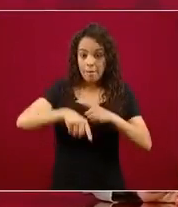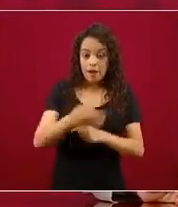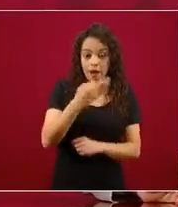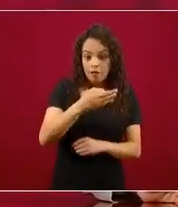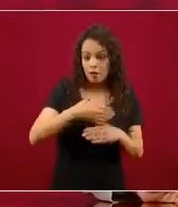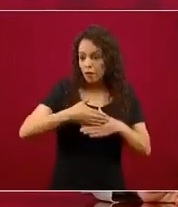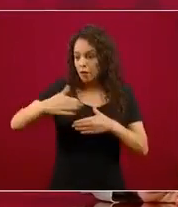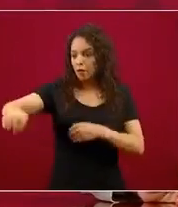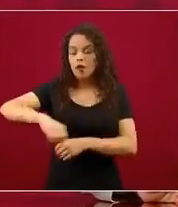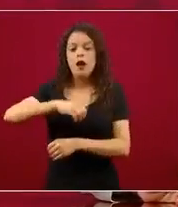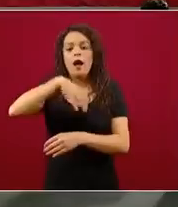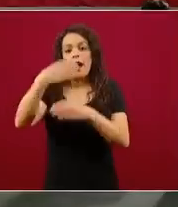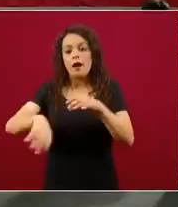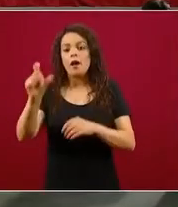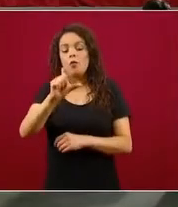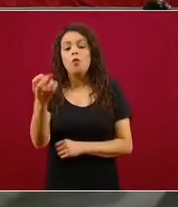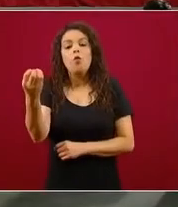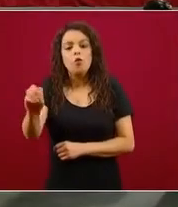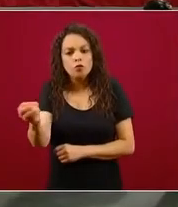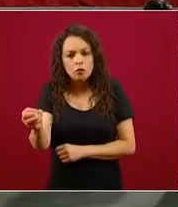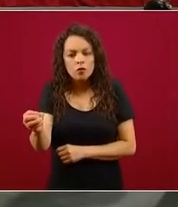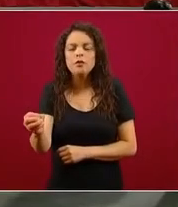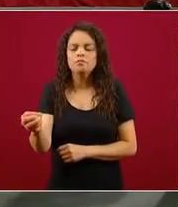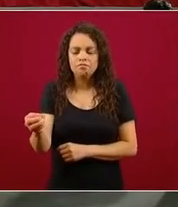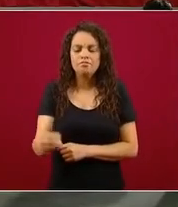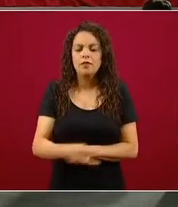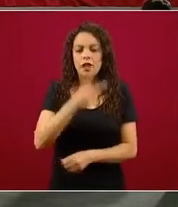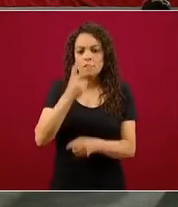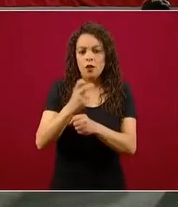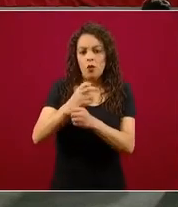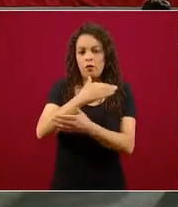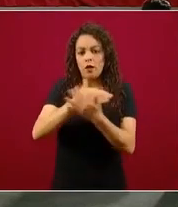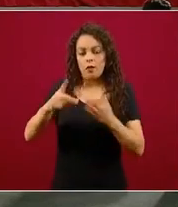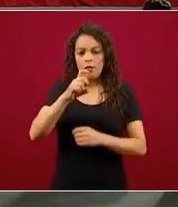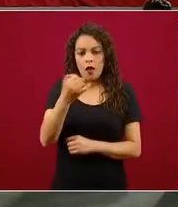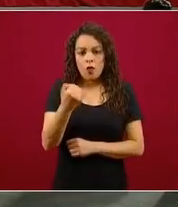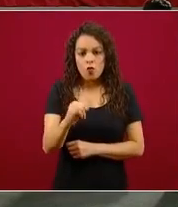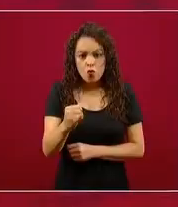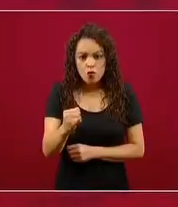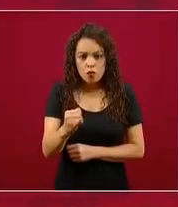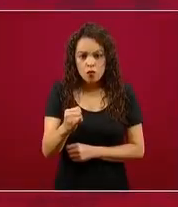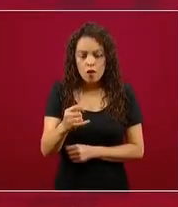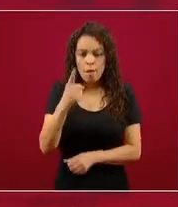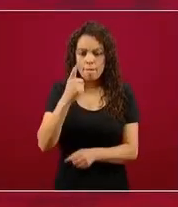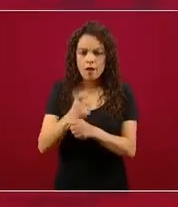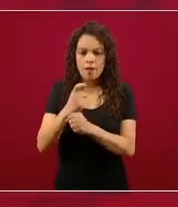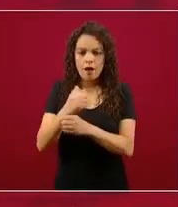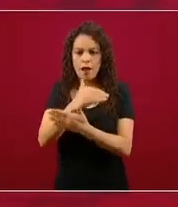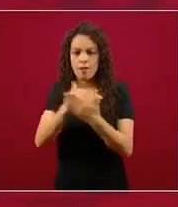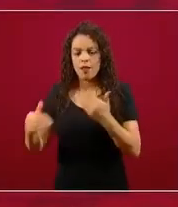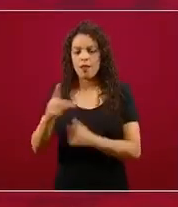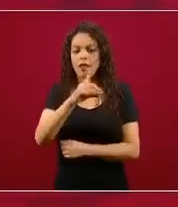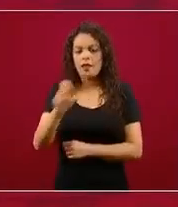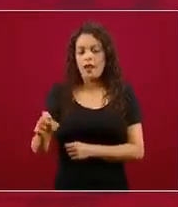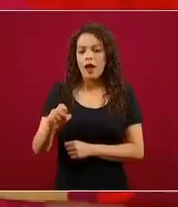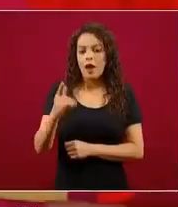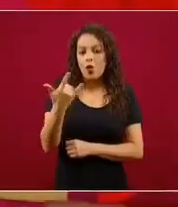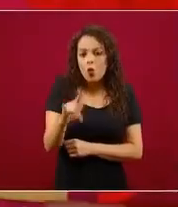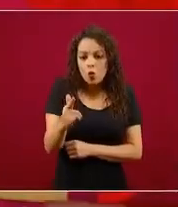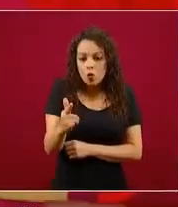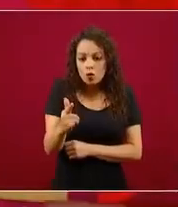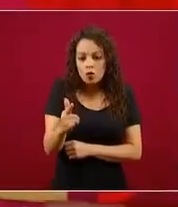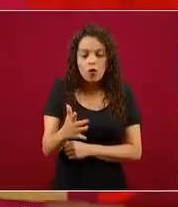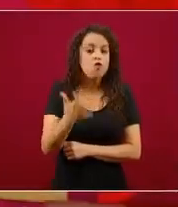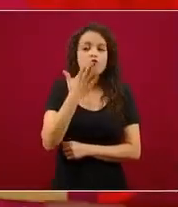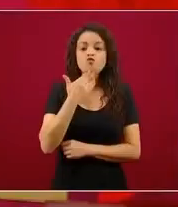gruesamente ahorita, en la segunda mitad de junio, la primera mitad de julio, no hay un solo día